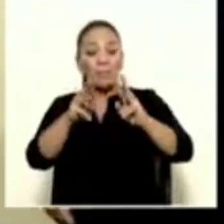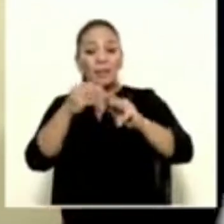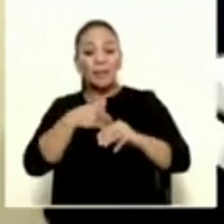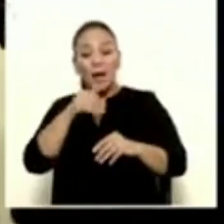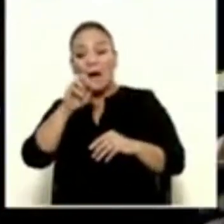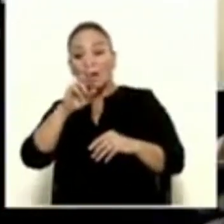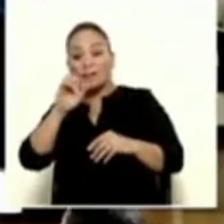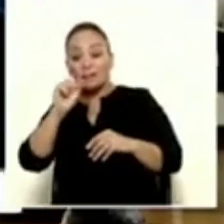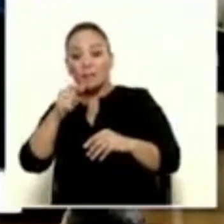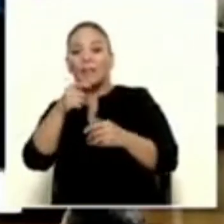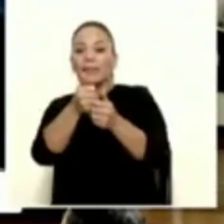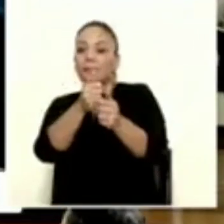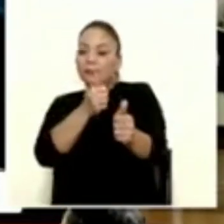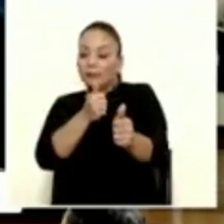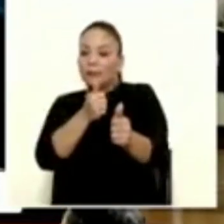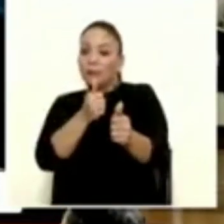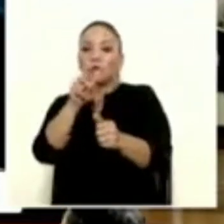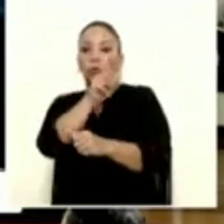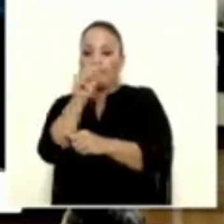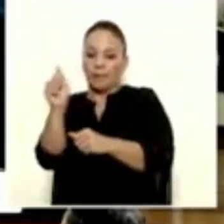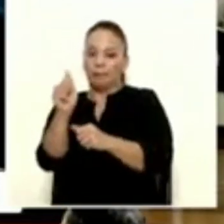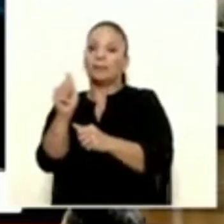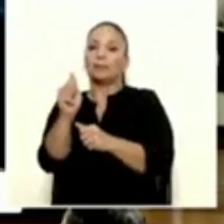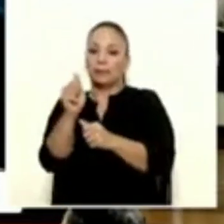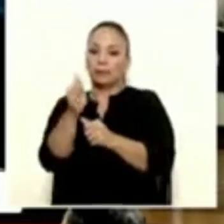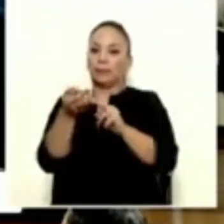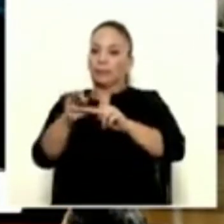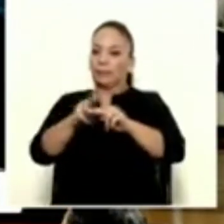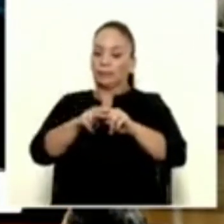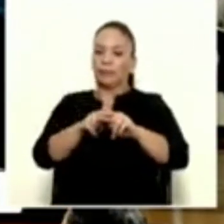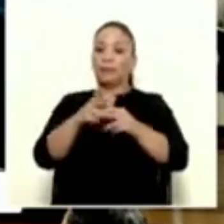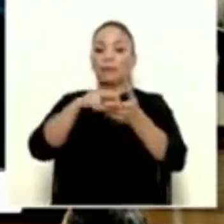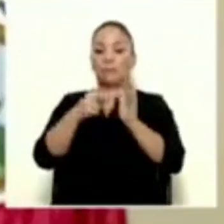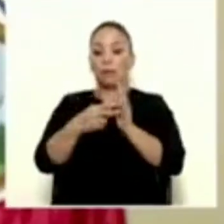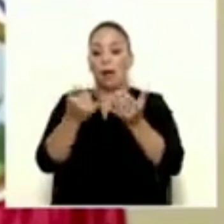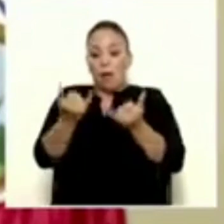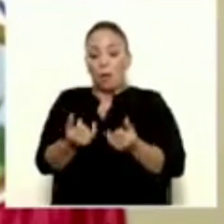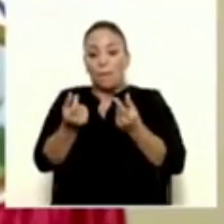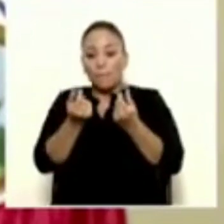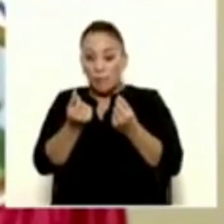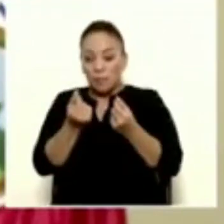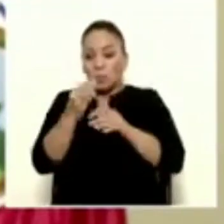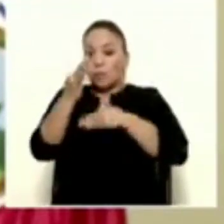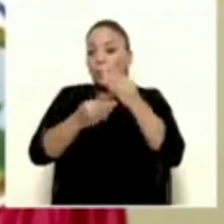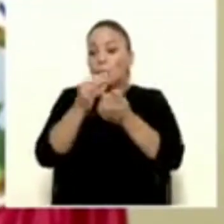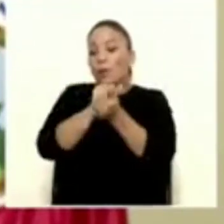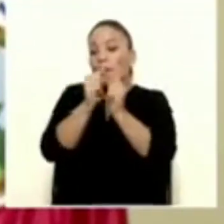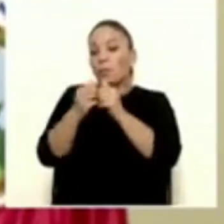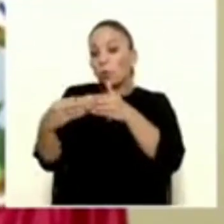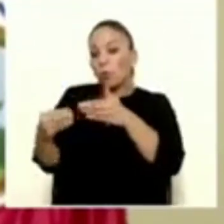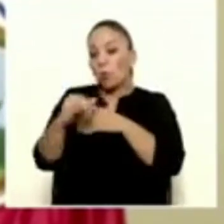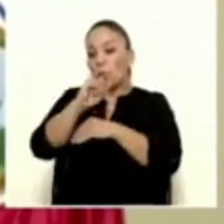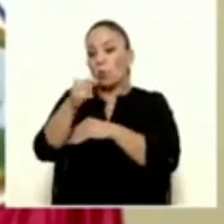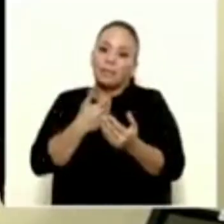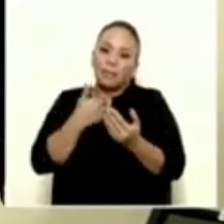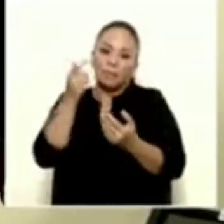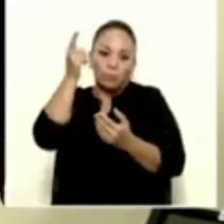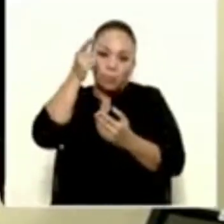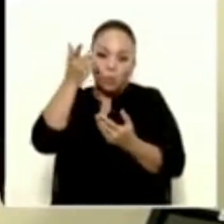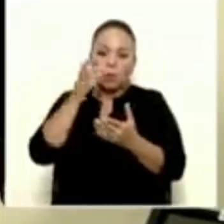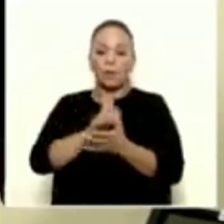rezago tarifario de dos meses. Es decir, que ahora estamos viendo los precios y el tipo de cambio de junio, julio.